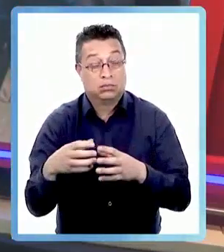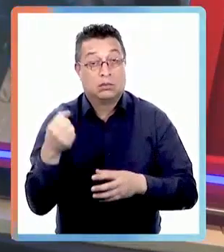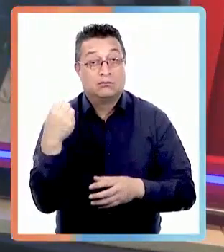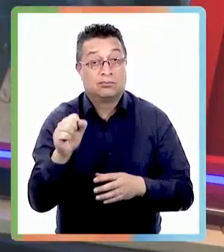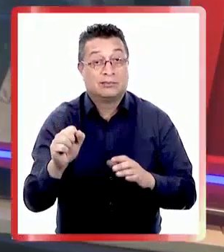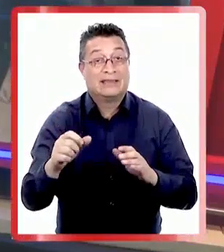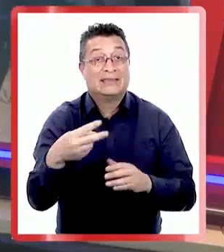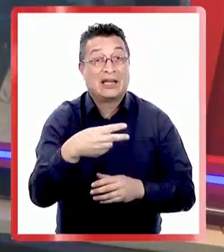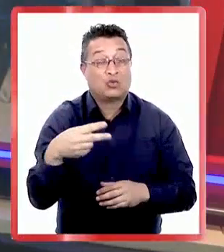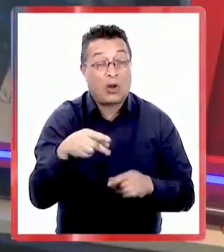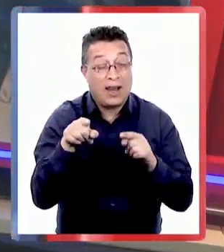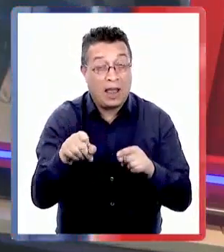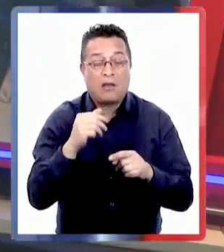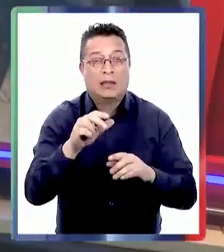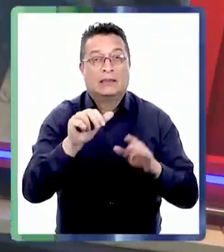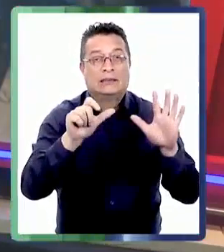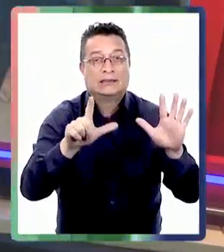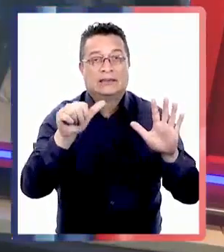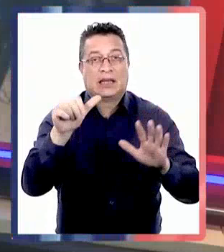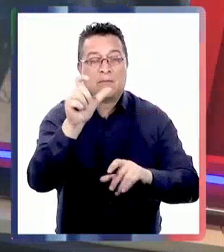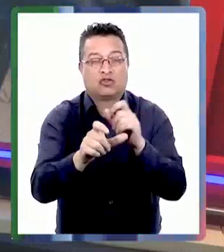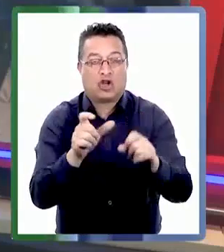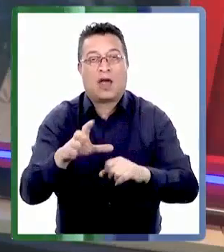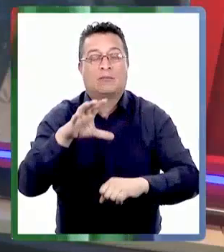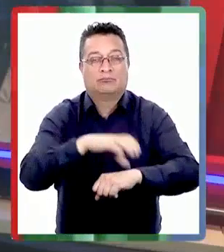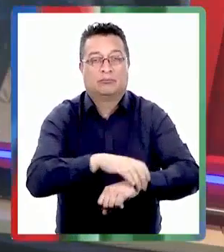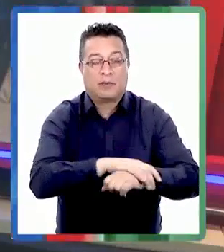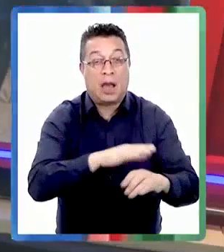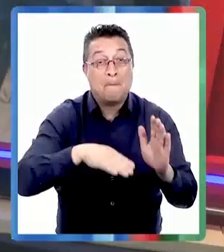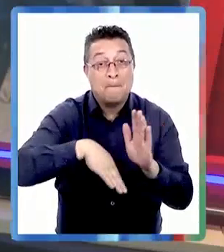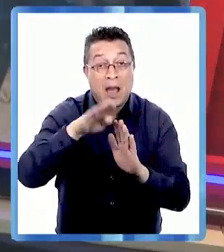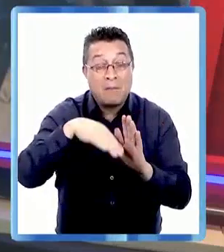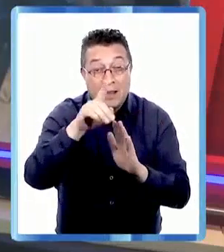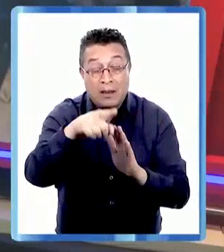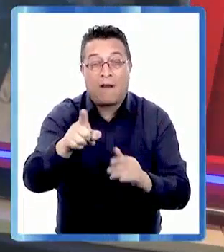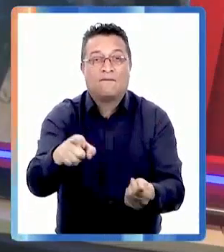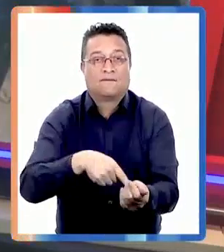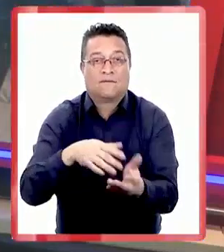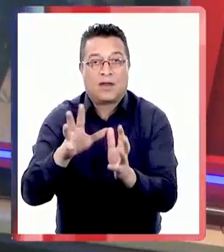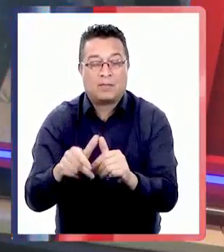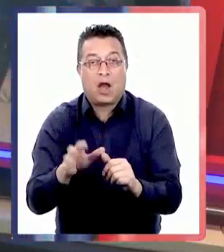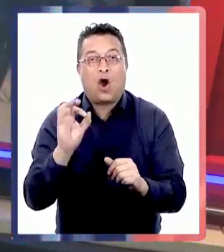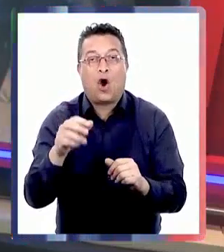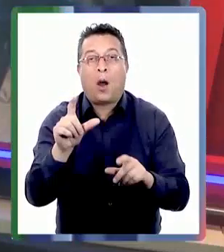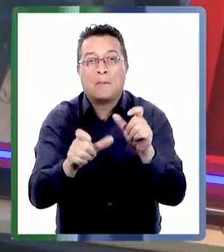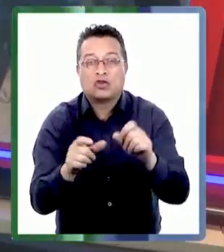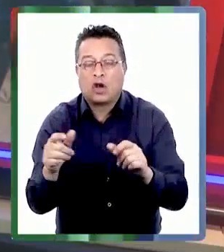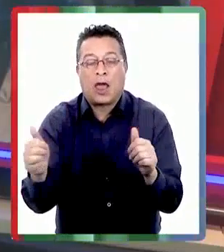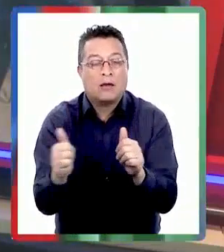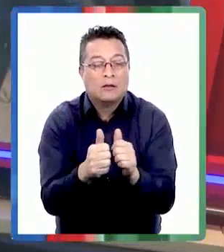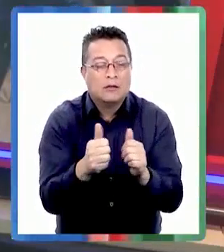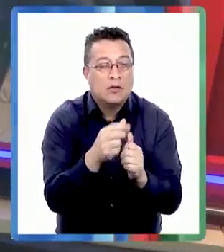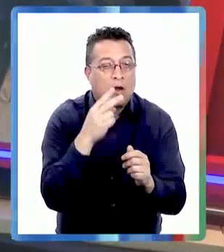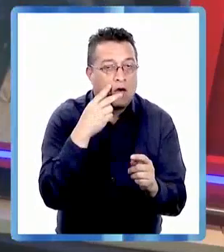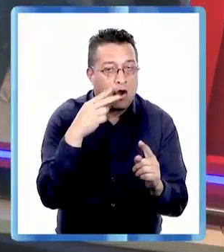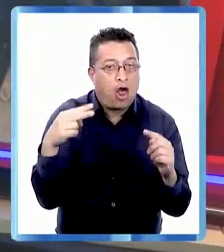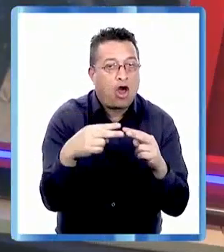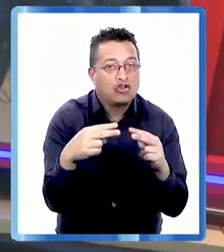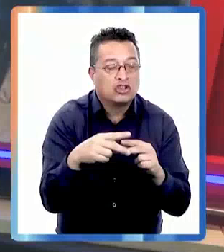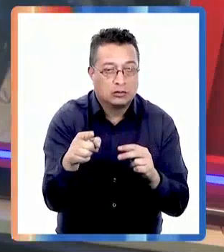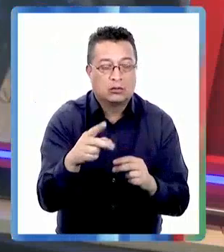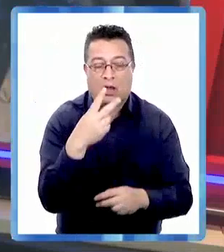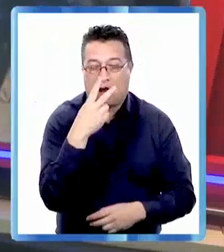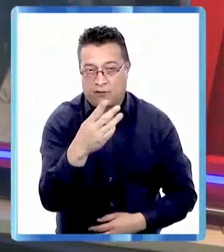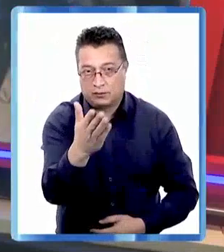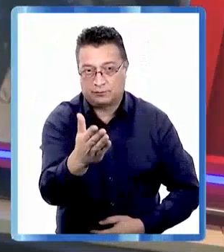la brigada de delitos sexuales detuvo a 56 personas y otro dato preocupante la mayoría eran familiares o personas cercanas a las